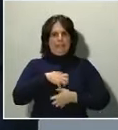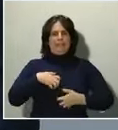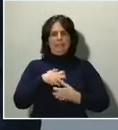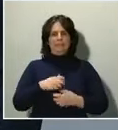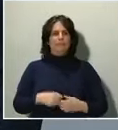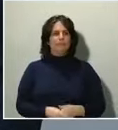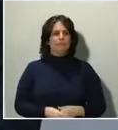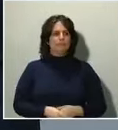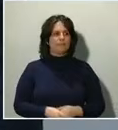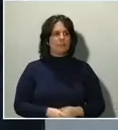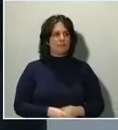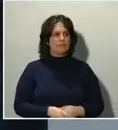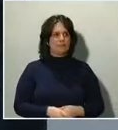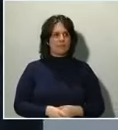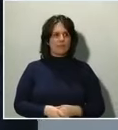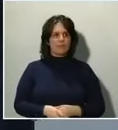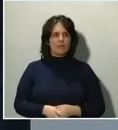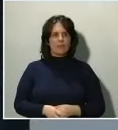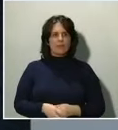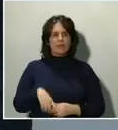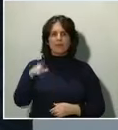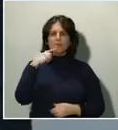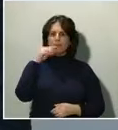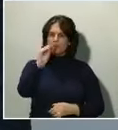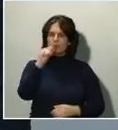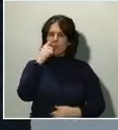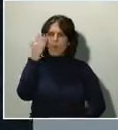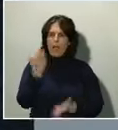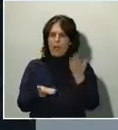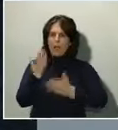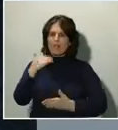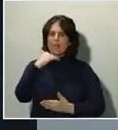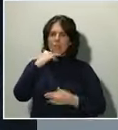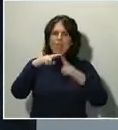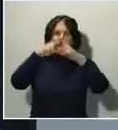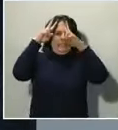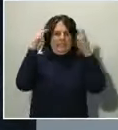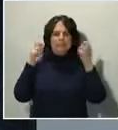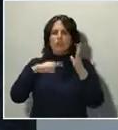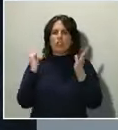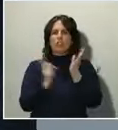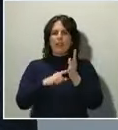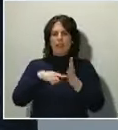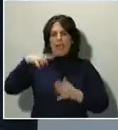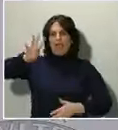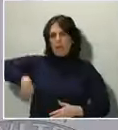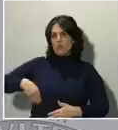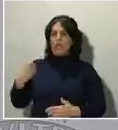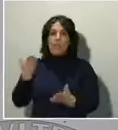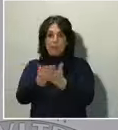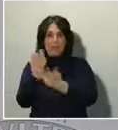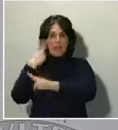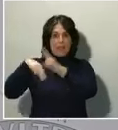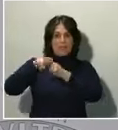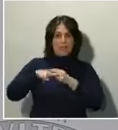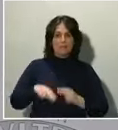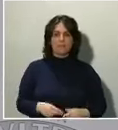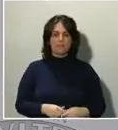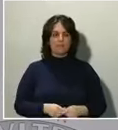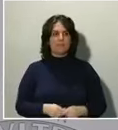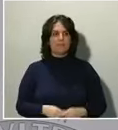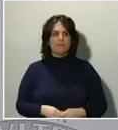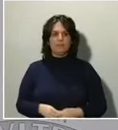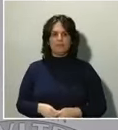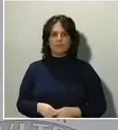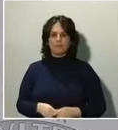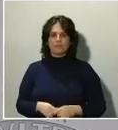Presidente, ¿ha valorado en algún momento la petición de confinamiento total para Cataluña que le dirige la Generalitat? Creo que lo he dicho en muchas